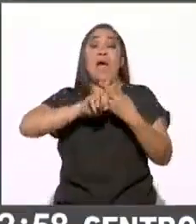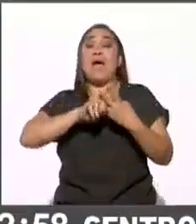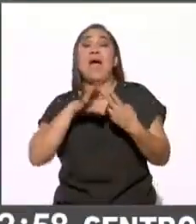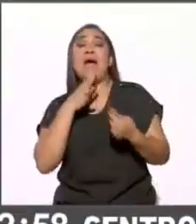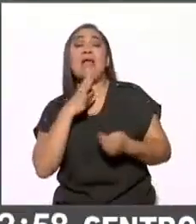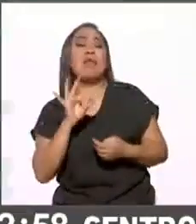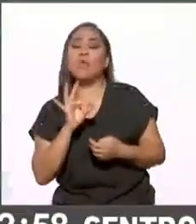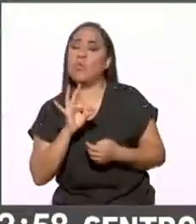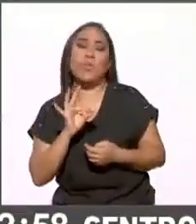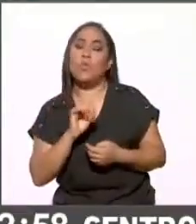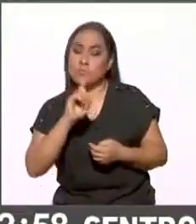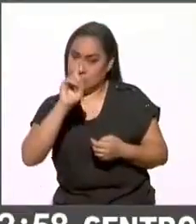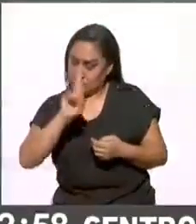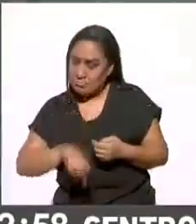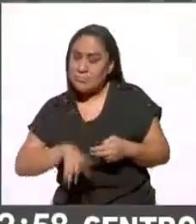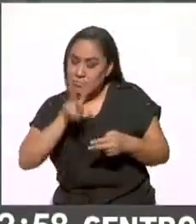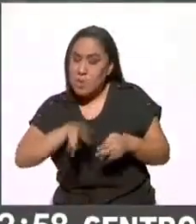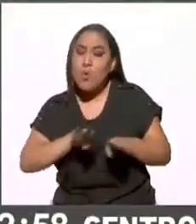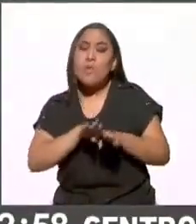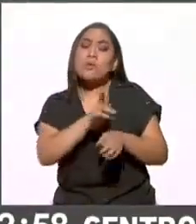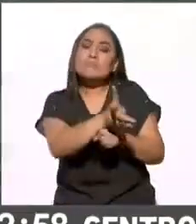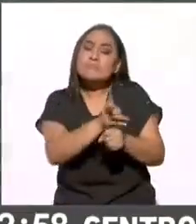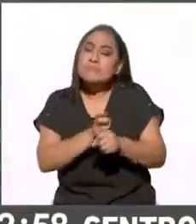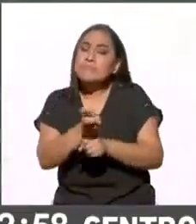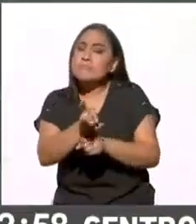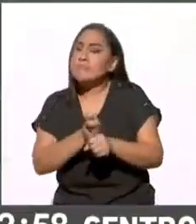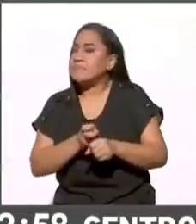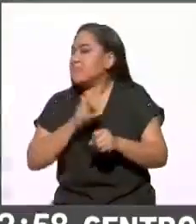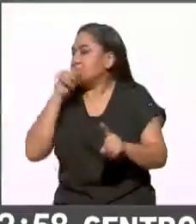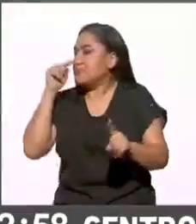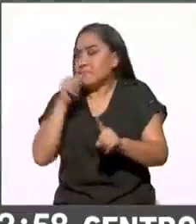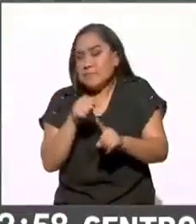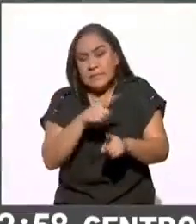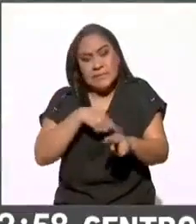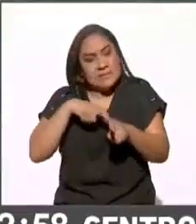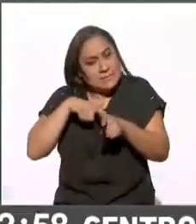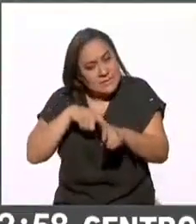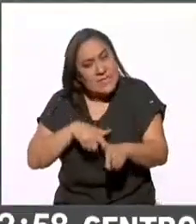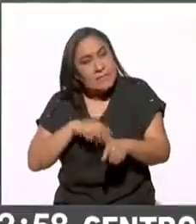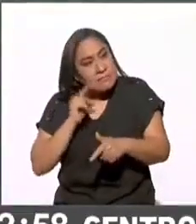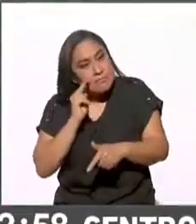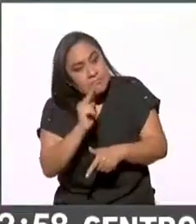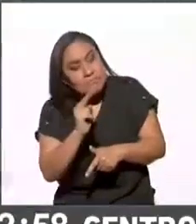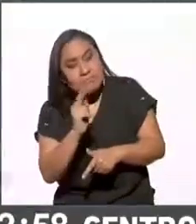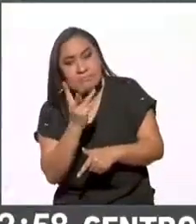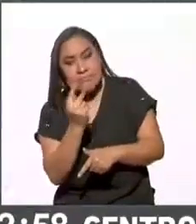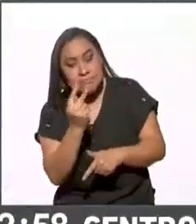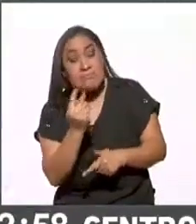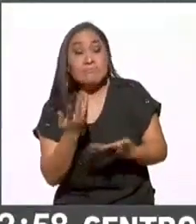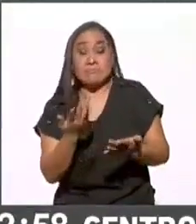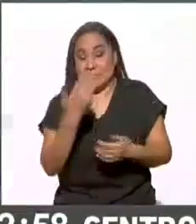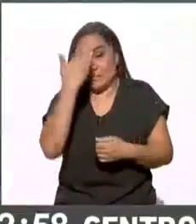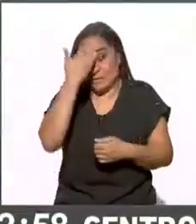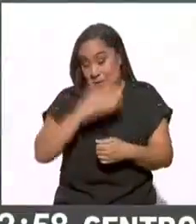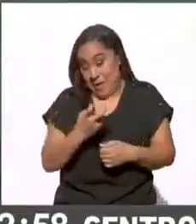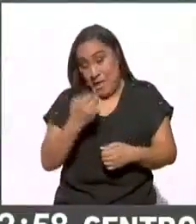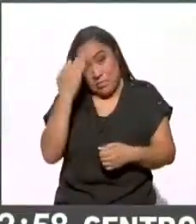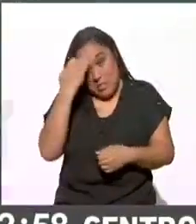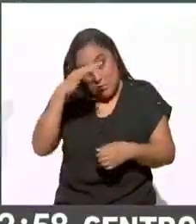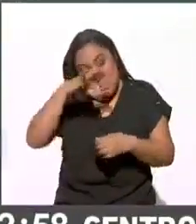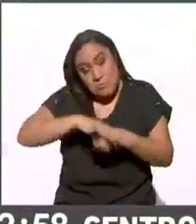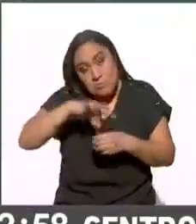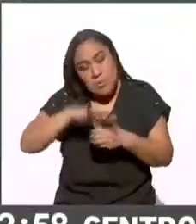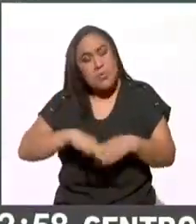nuestra convocatoria central. Entonces, que sigan al tanto de esto y que, por supuesto, una jornada electoral tan